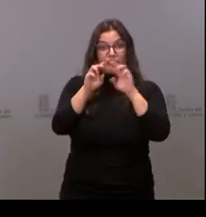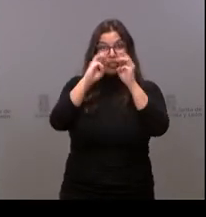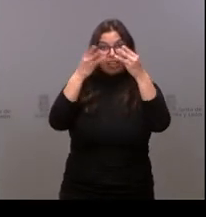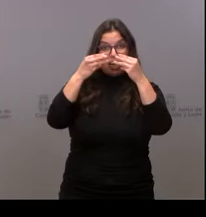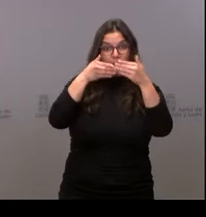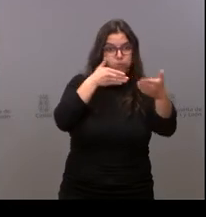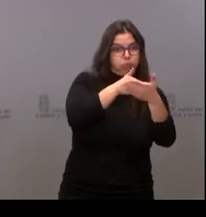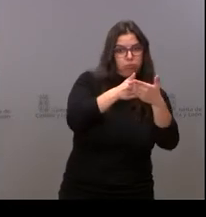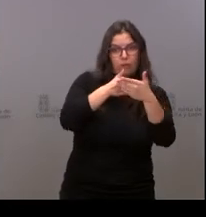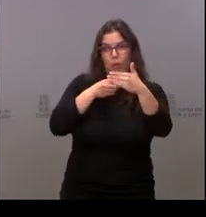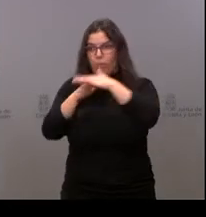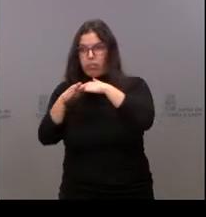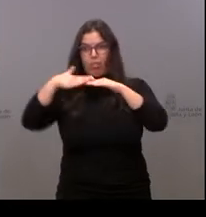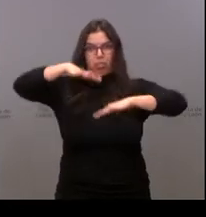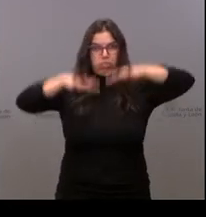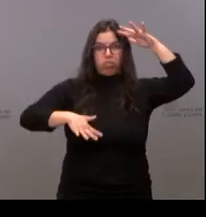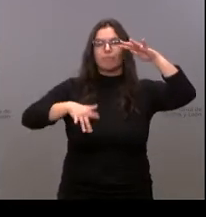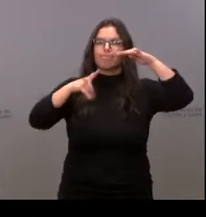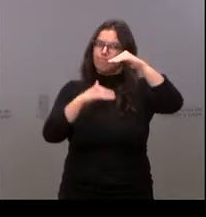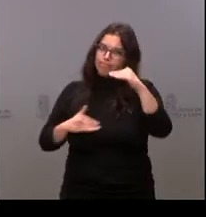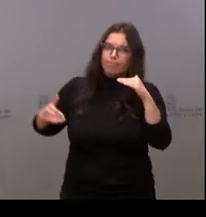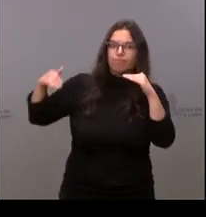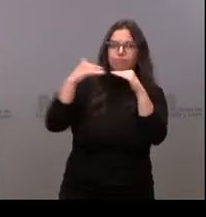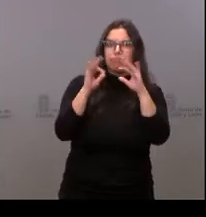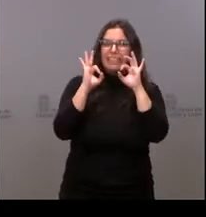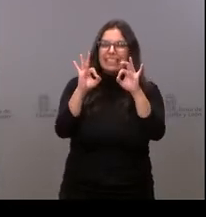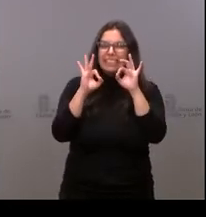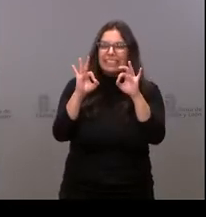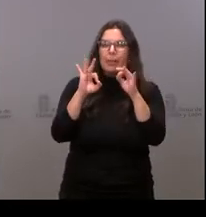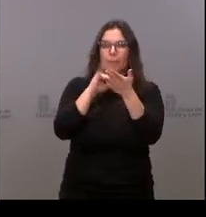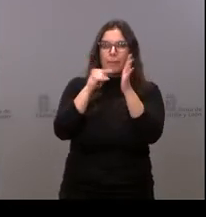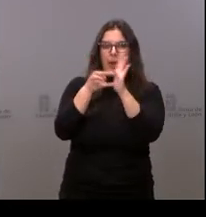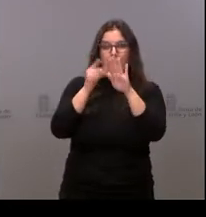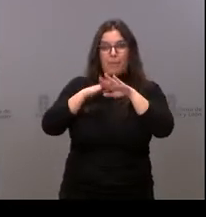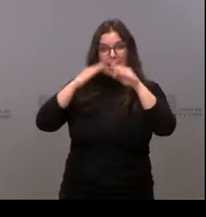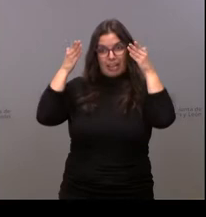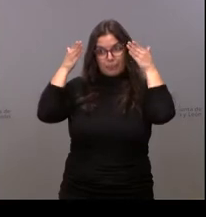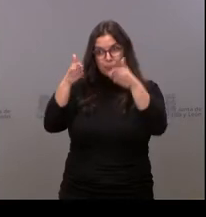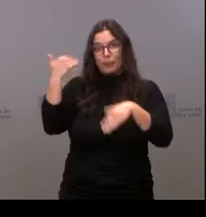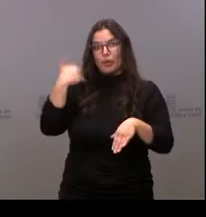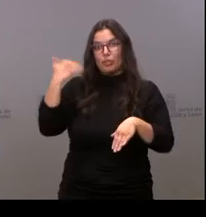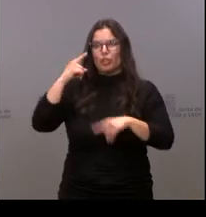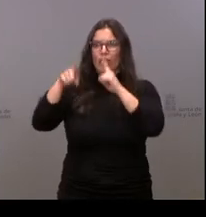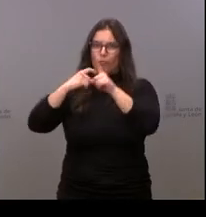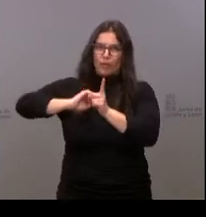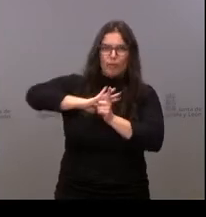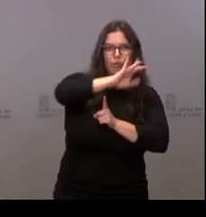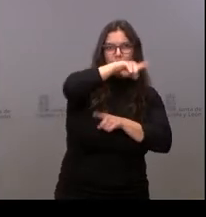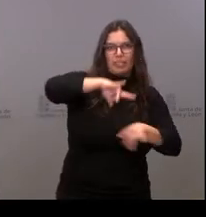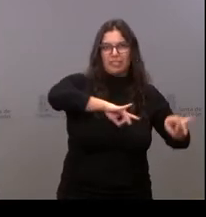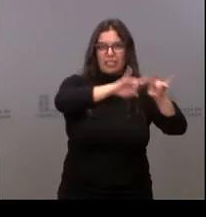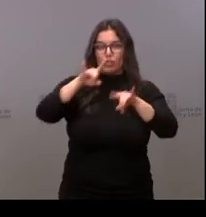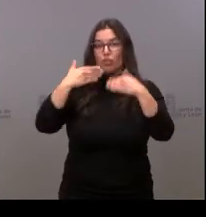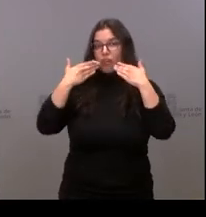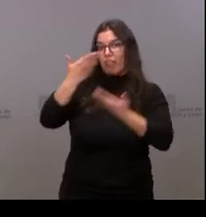estrategia de conectividad específica para Soria, que contribuirá en todo el territorio, con la colaboración